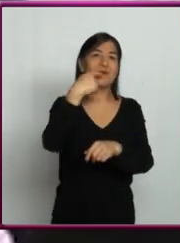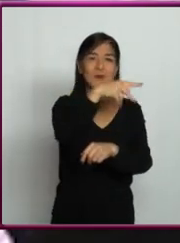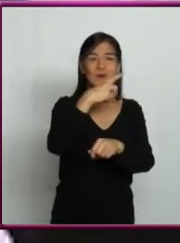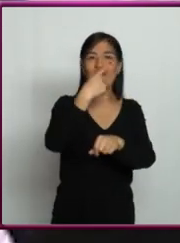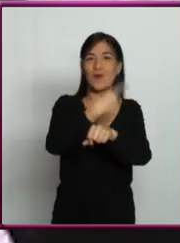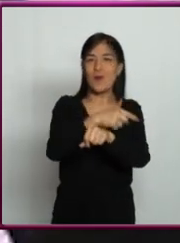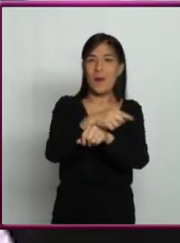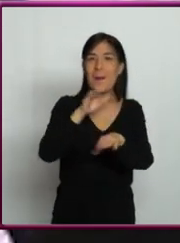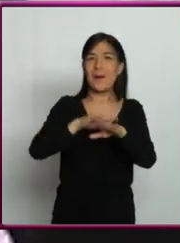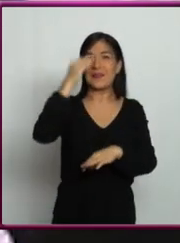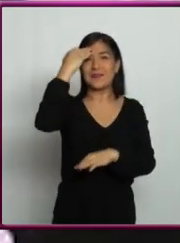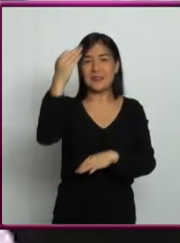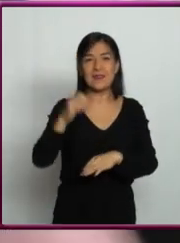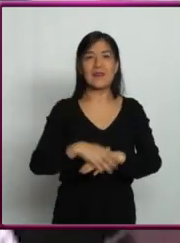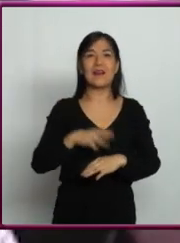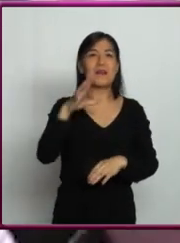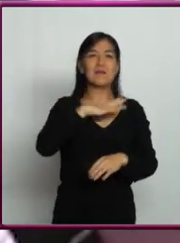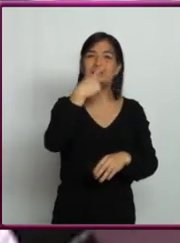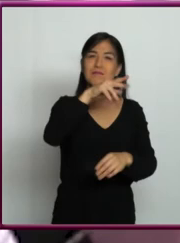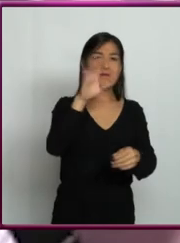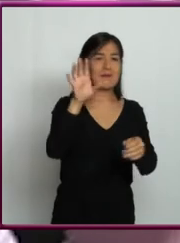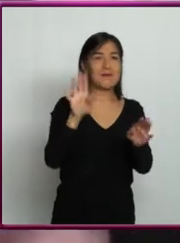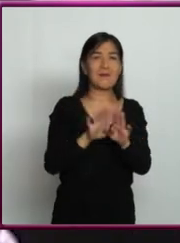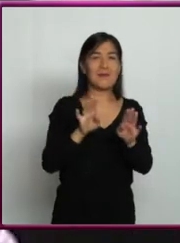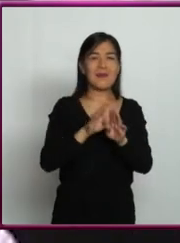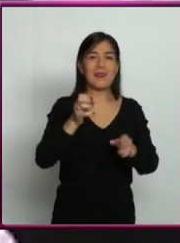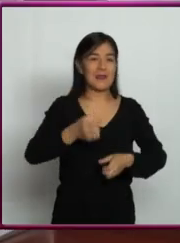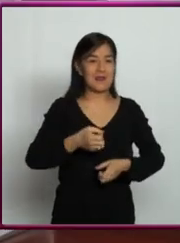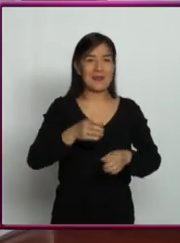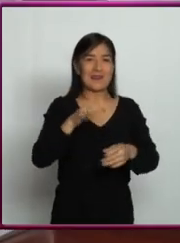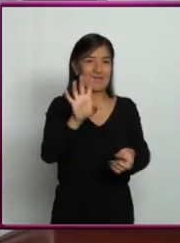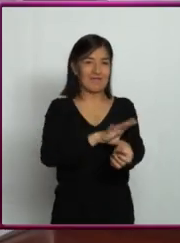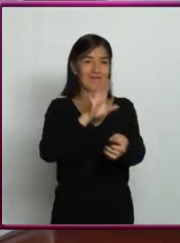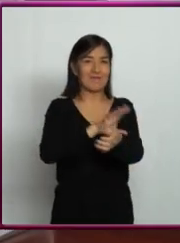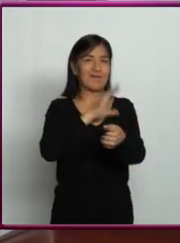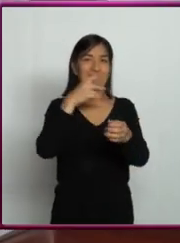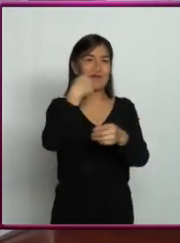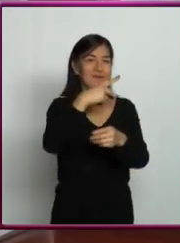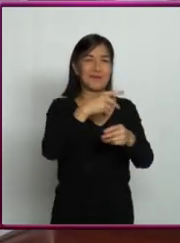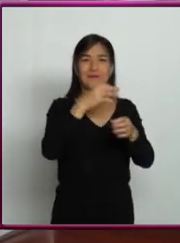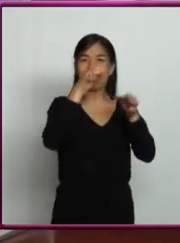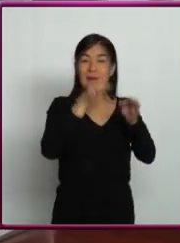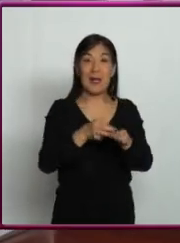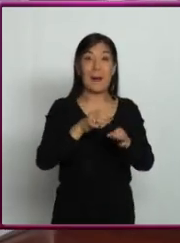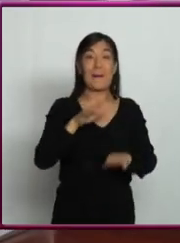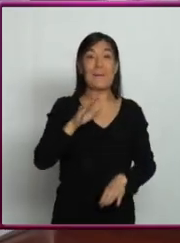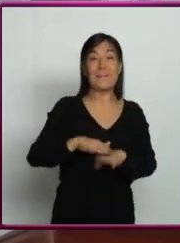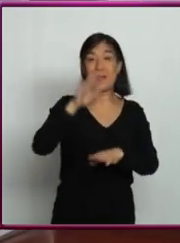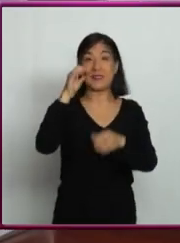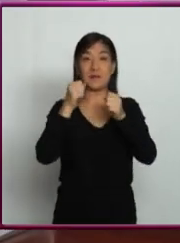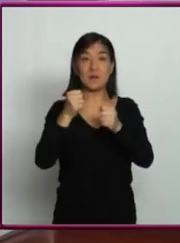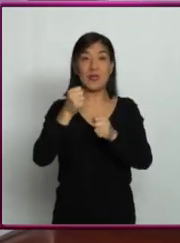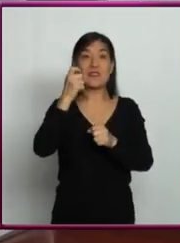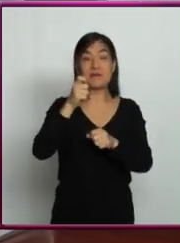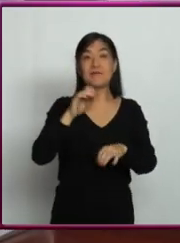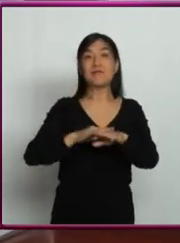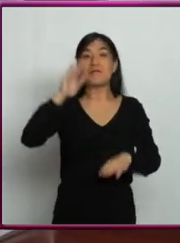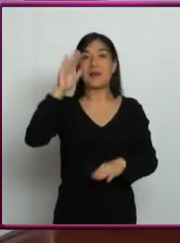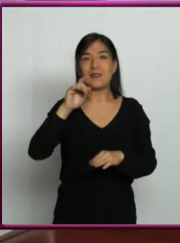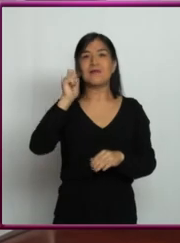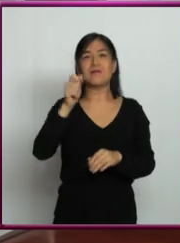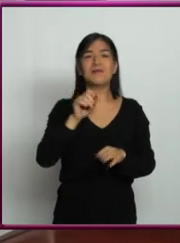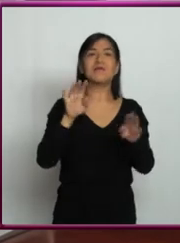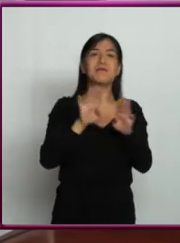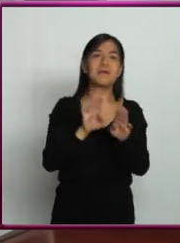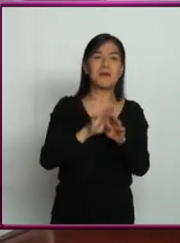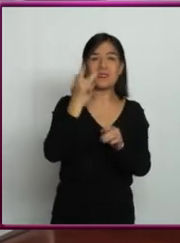masivas, estas son exuberantes, tiran su energía por la ventana literalmente. Y las más masivas, son las que están como 50 o 100 veces más